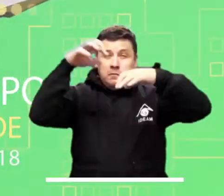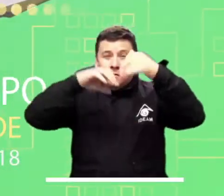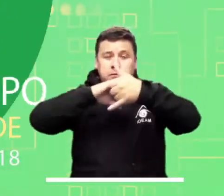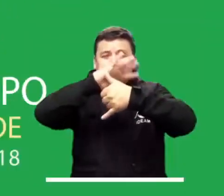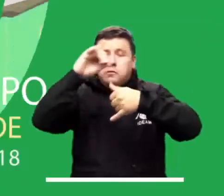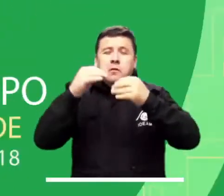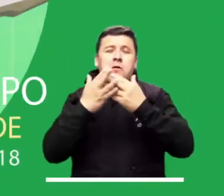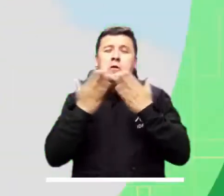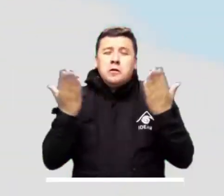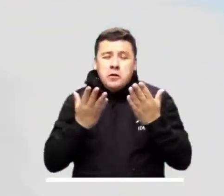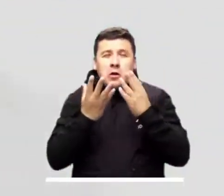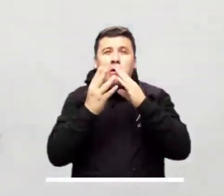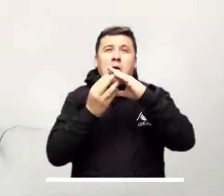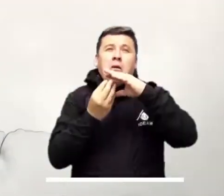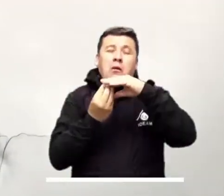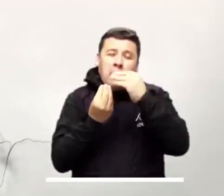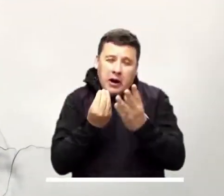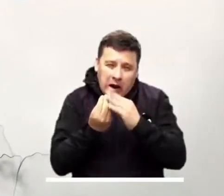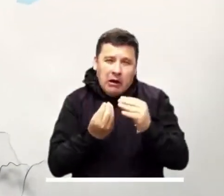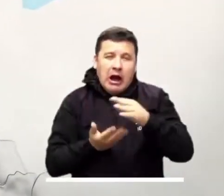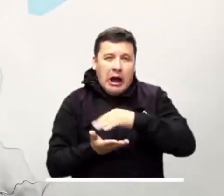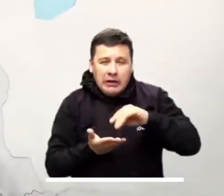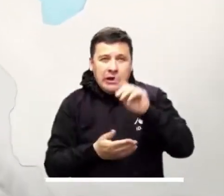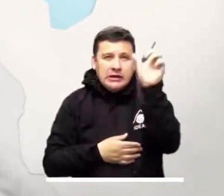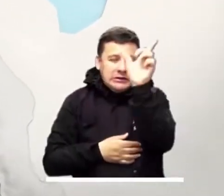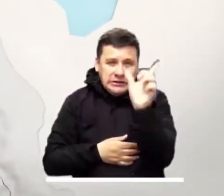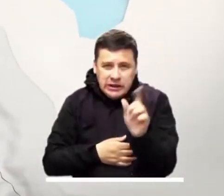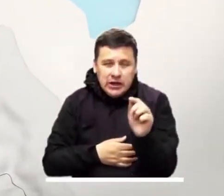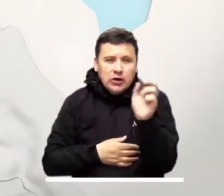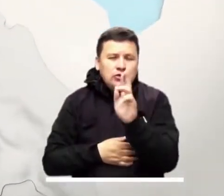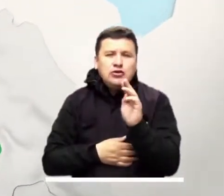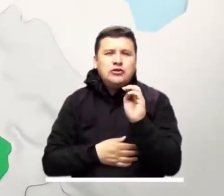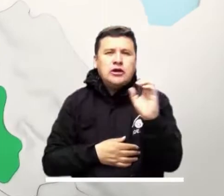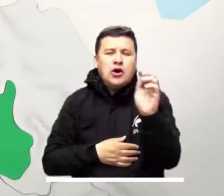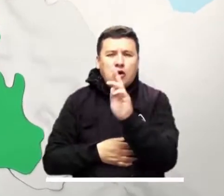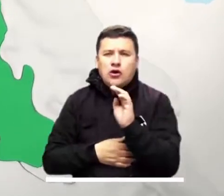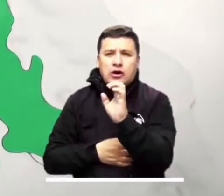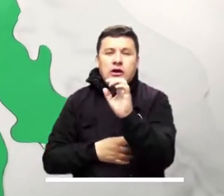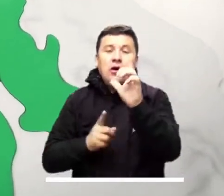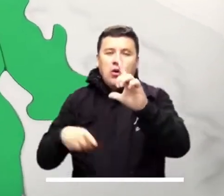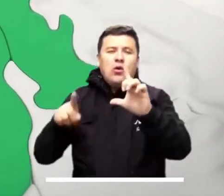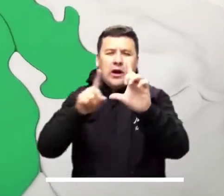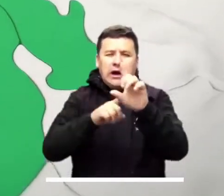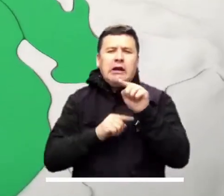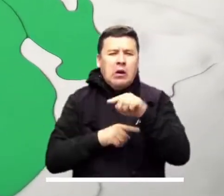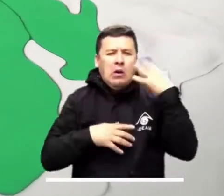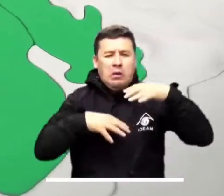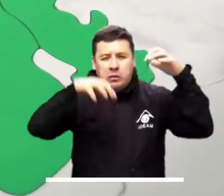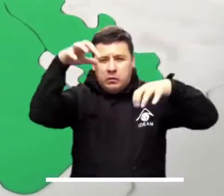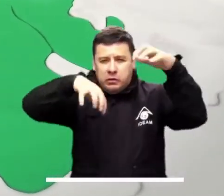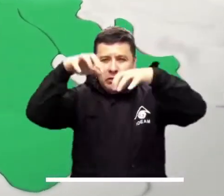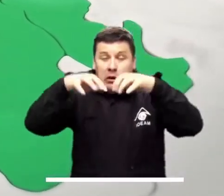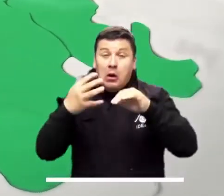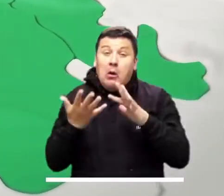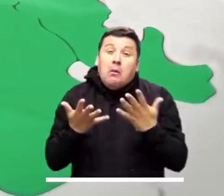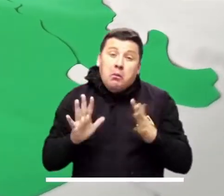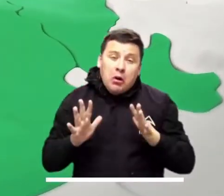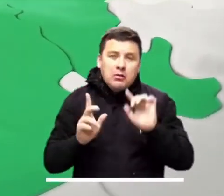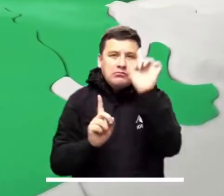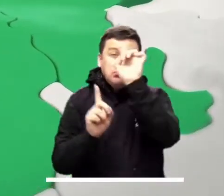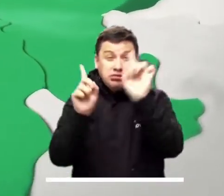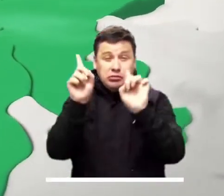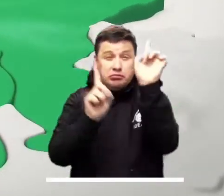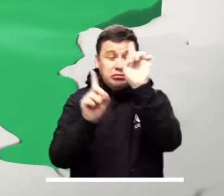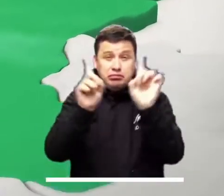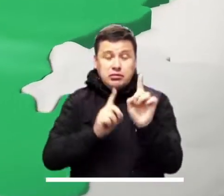En la tarde se prevé nubes y precipitaciones fuertes, las más significativas en Urabá, Atlántico, César, Magdalena y